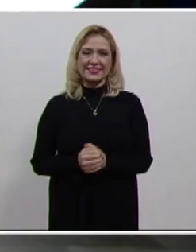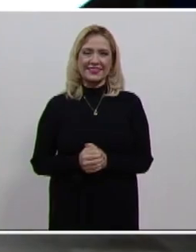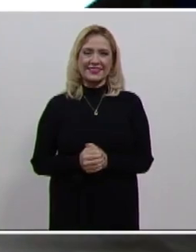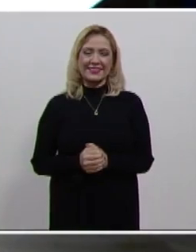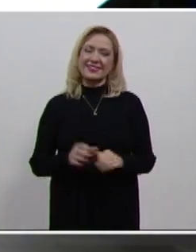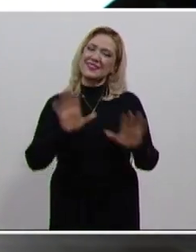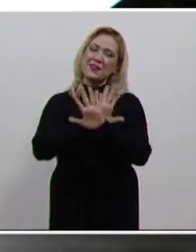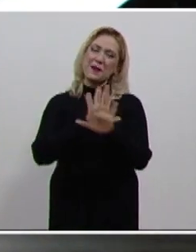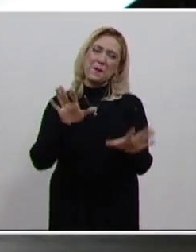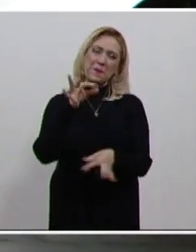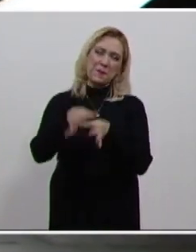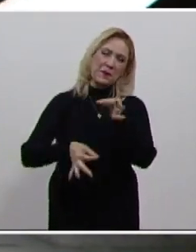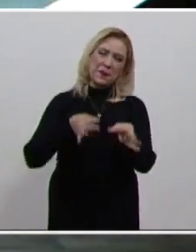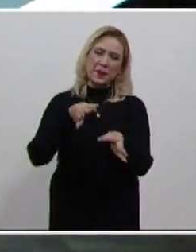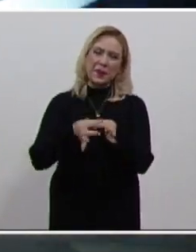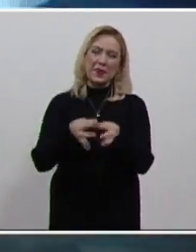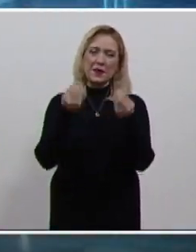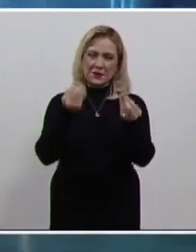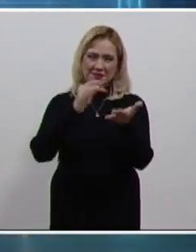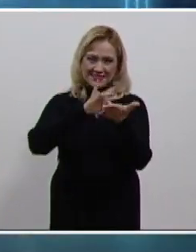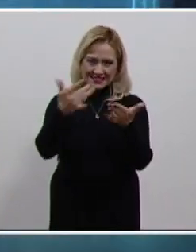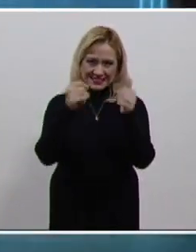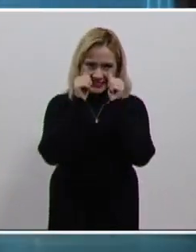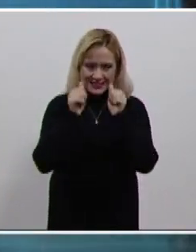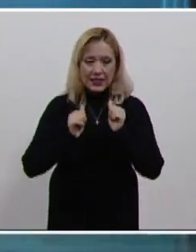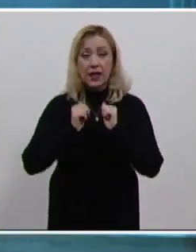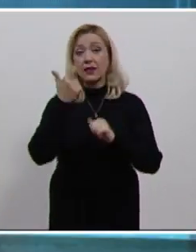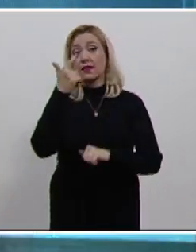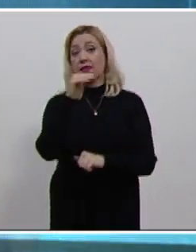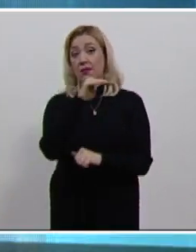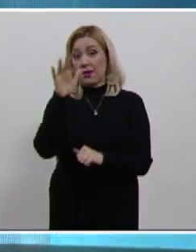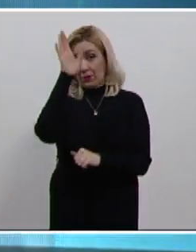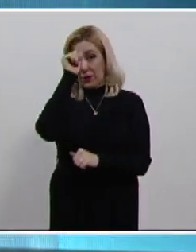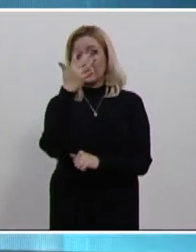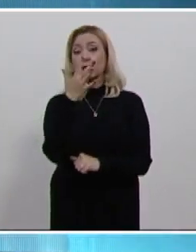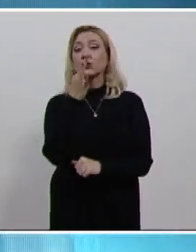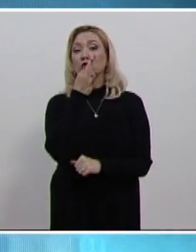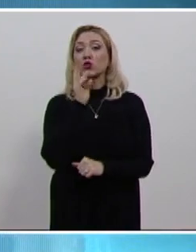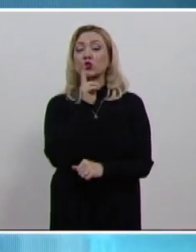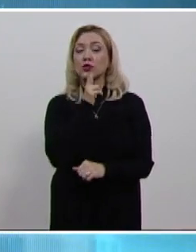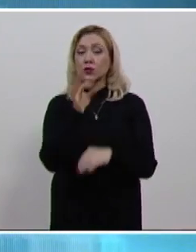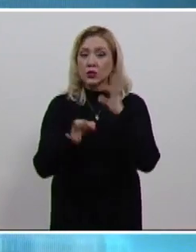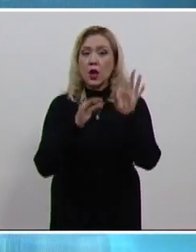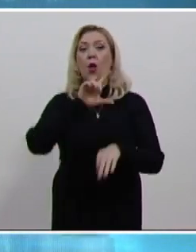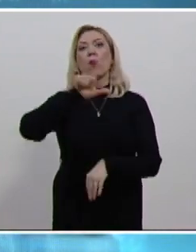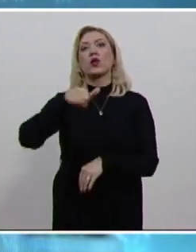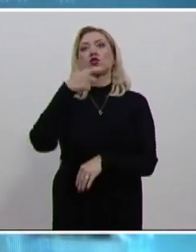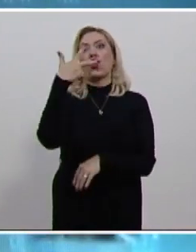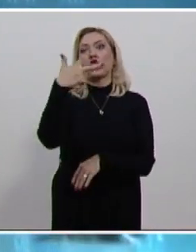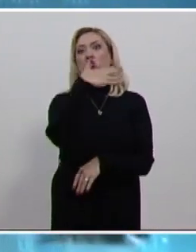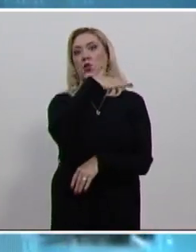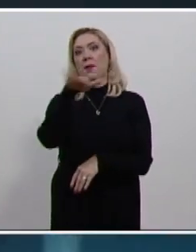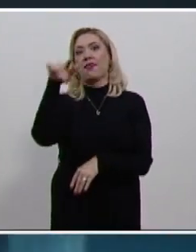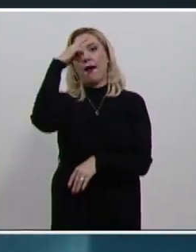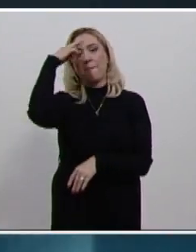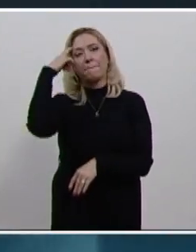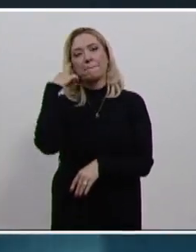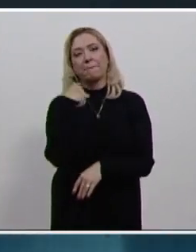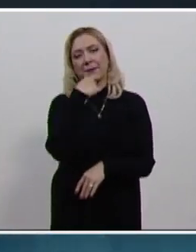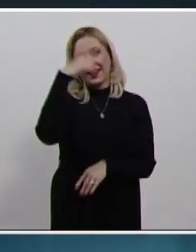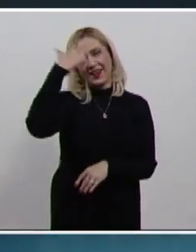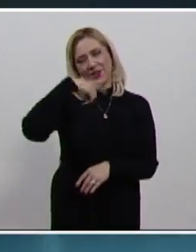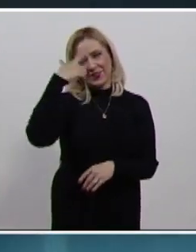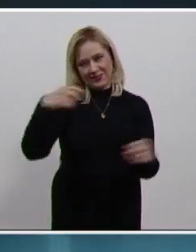Y ya nos vamos, como siempre, a invitarlo a seguir a las 19.30 horas nuestro corte informativo y a las 8.30 de la noche el noticiario